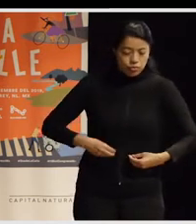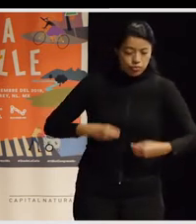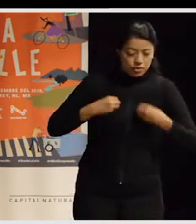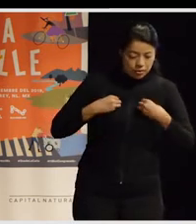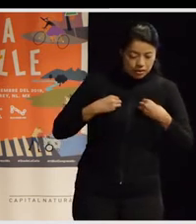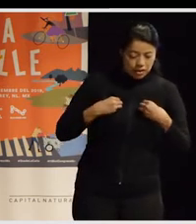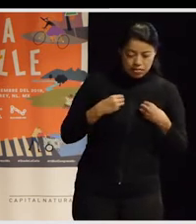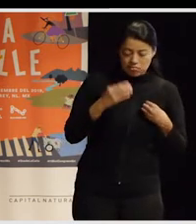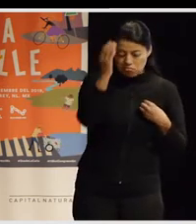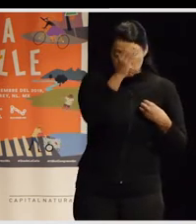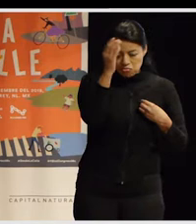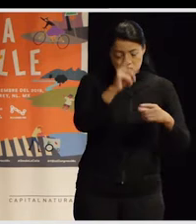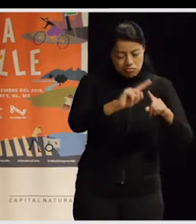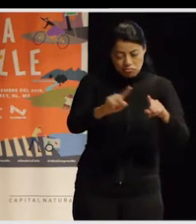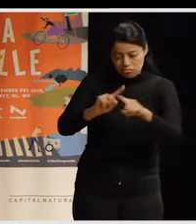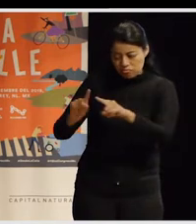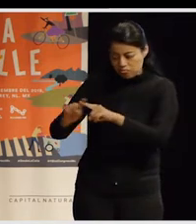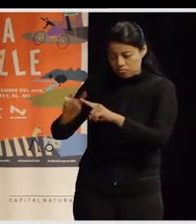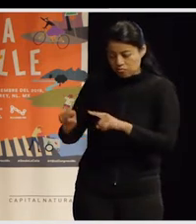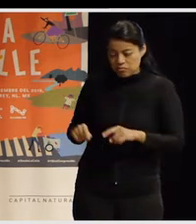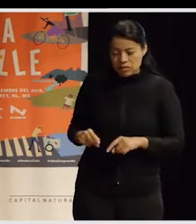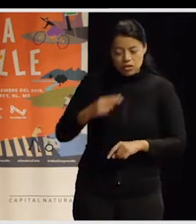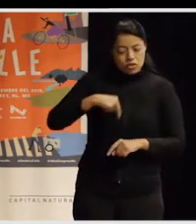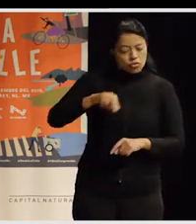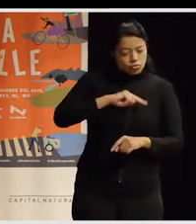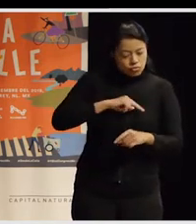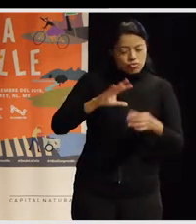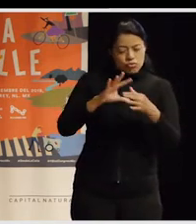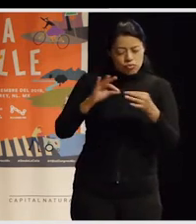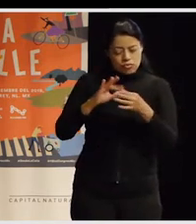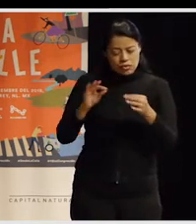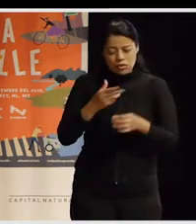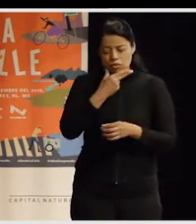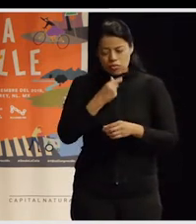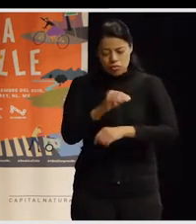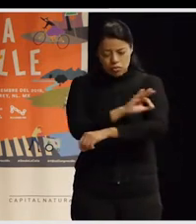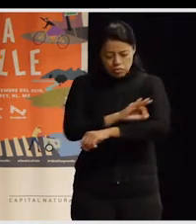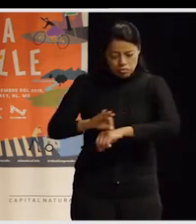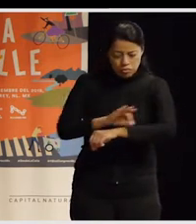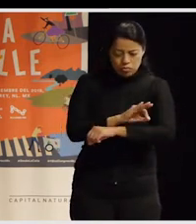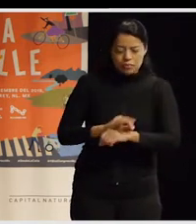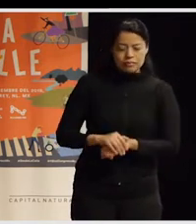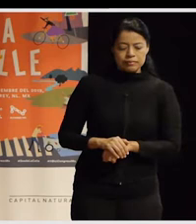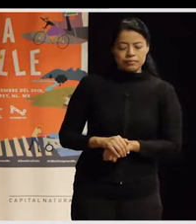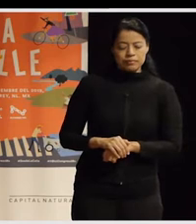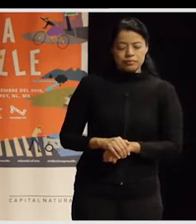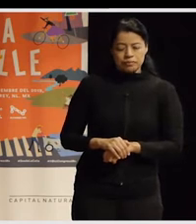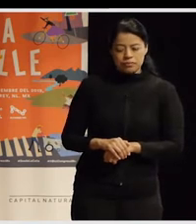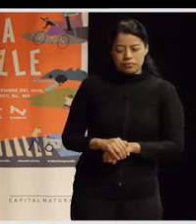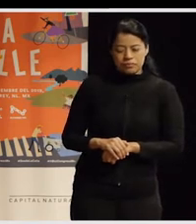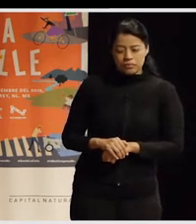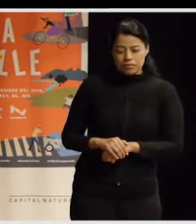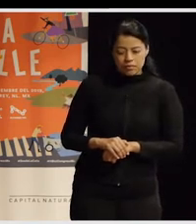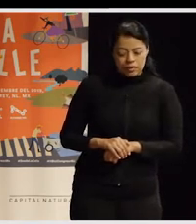explicamos un proyecto que hizo un compañero con dotellería arquitecto de nuestro colectivo anterior, que era Iria Colectiva, en